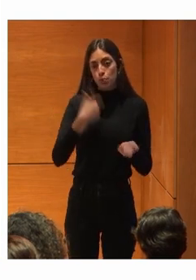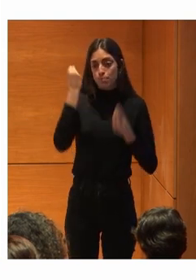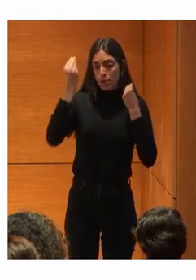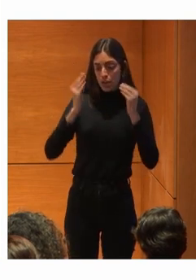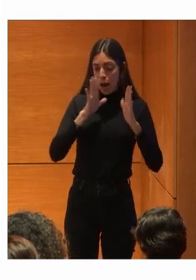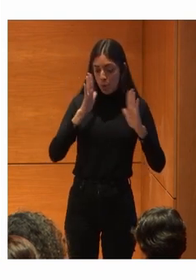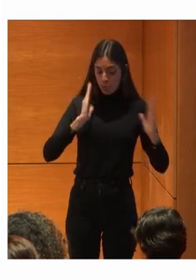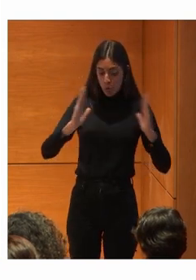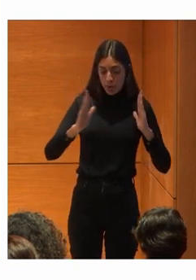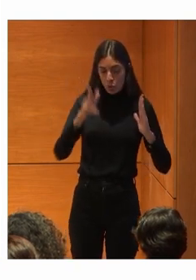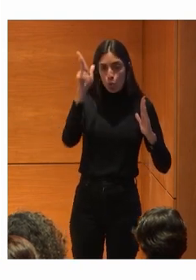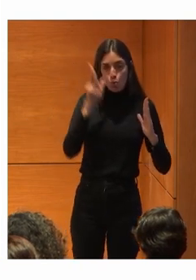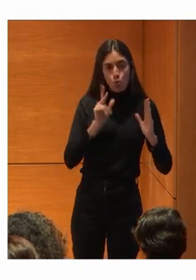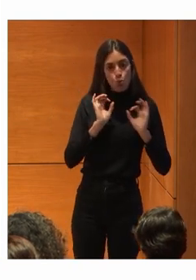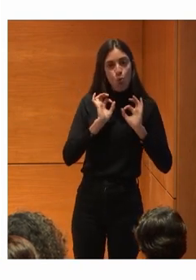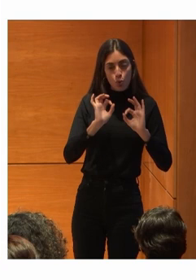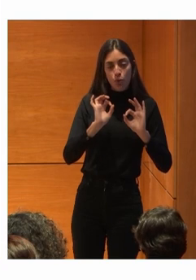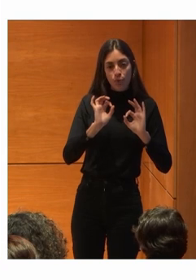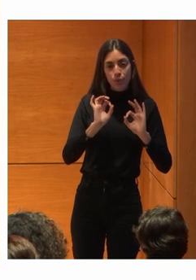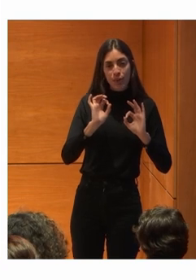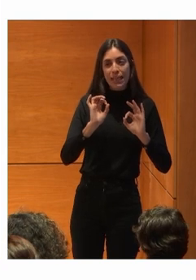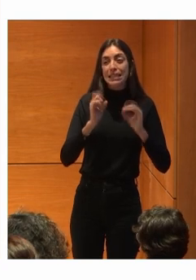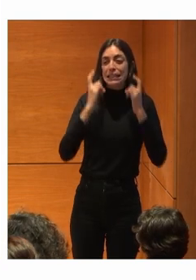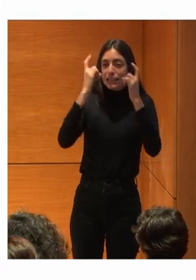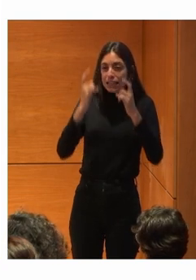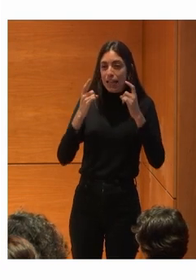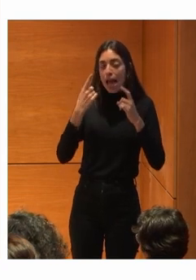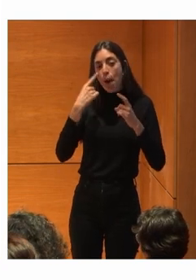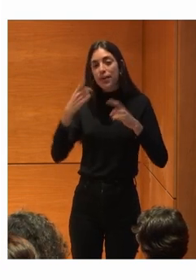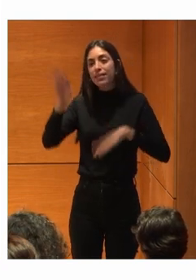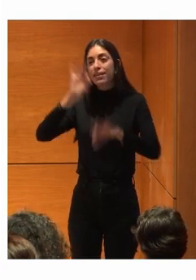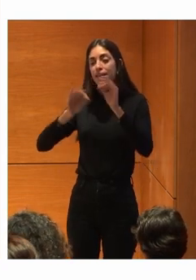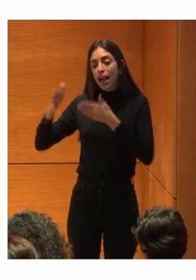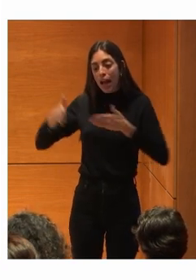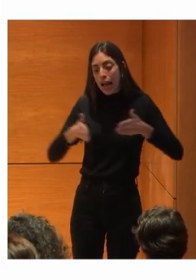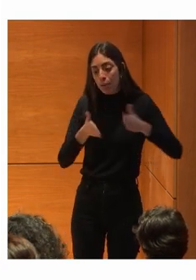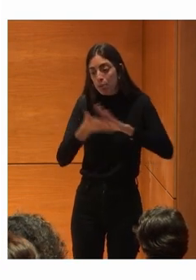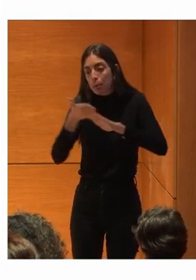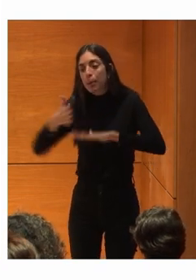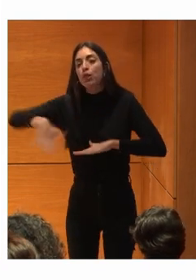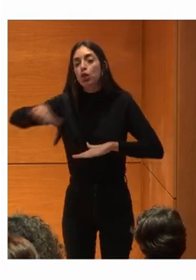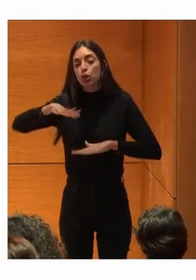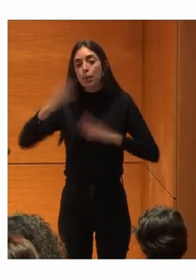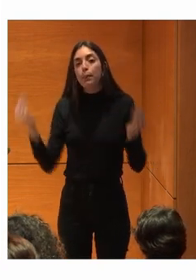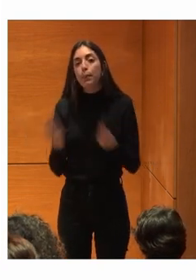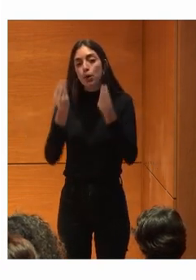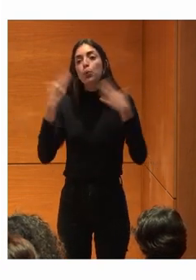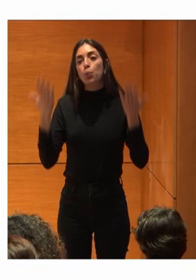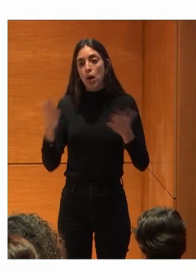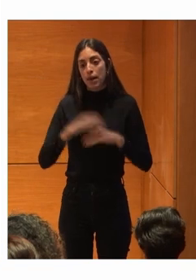momento Privilegiado Para entre todos Decidir Cuál es el camino Correcto O el mejor camino Posible Tal vez